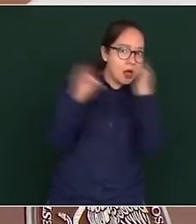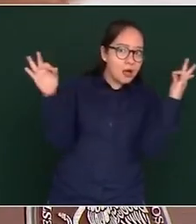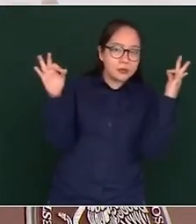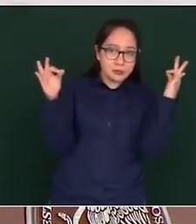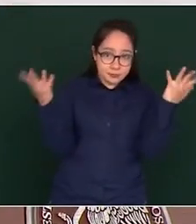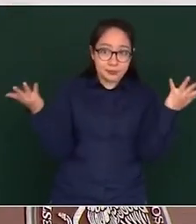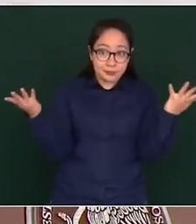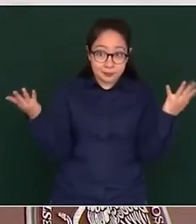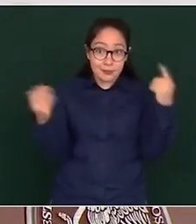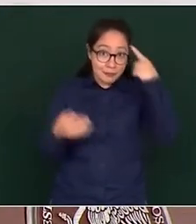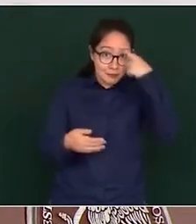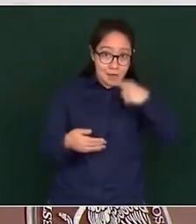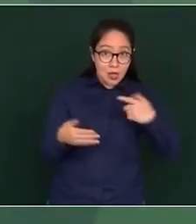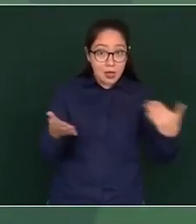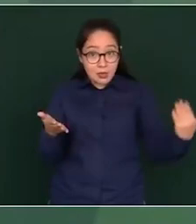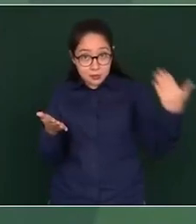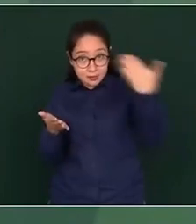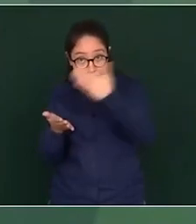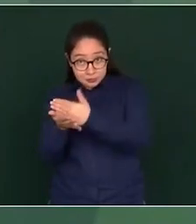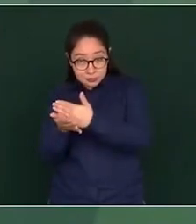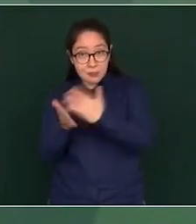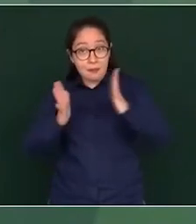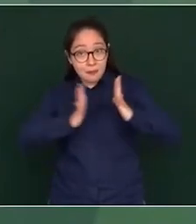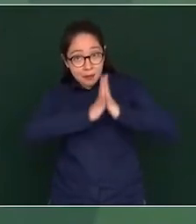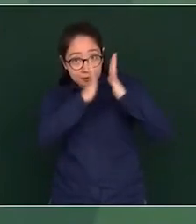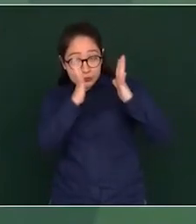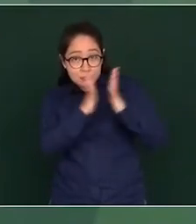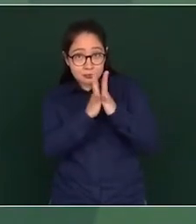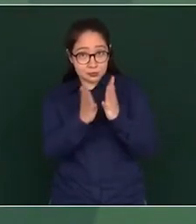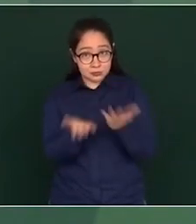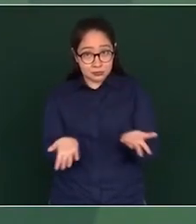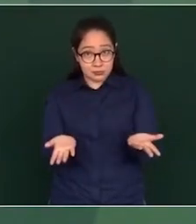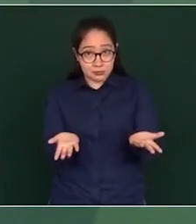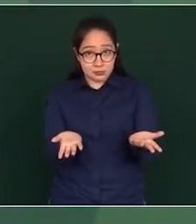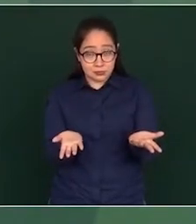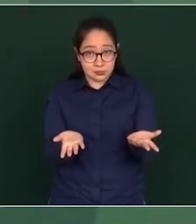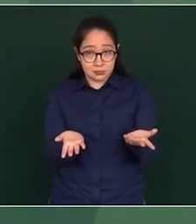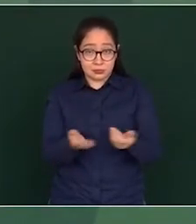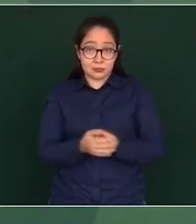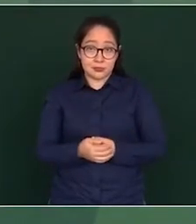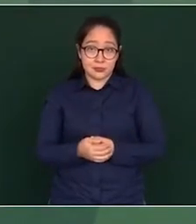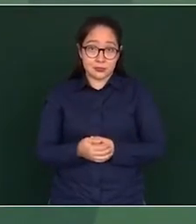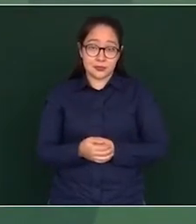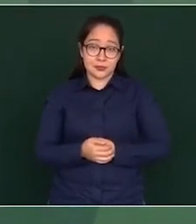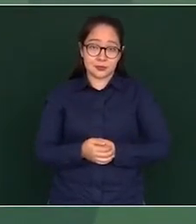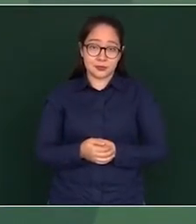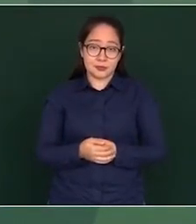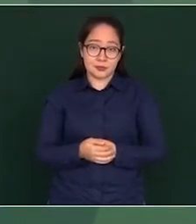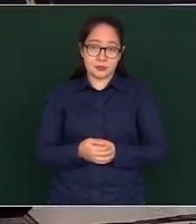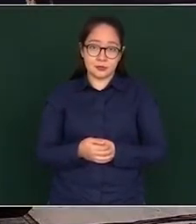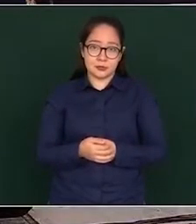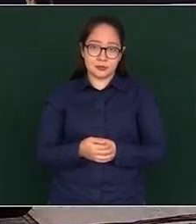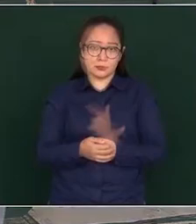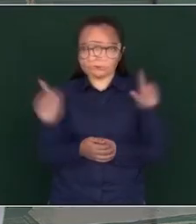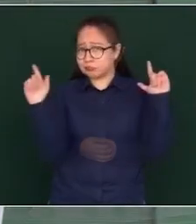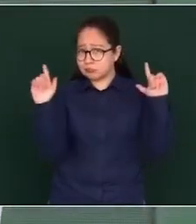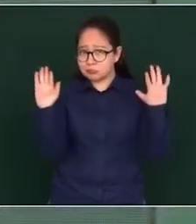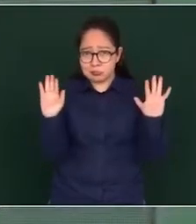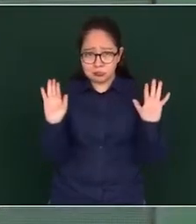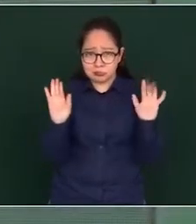asistir, participar de manera libre,